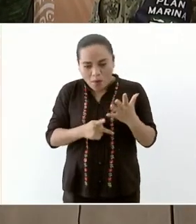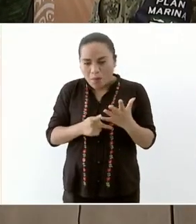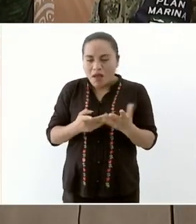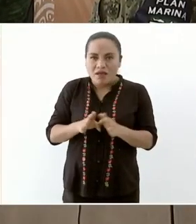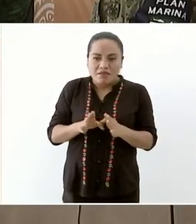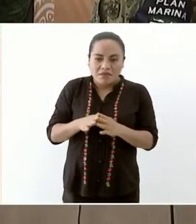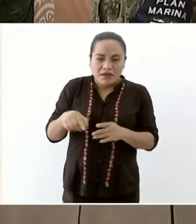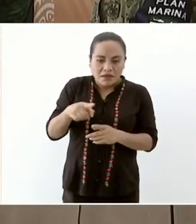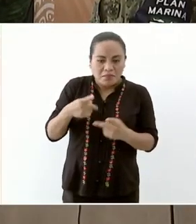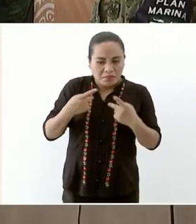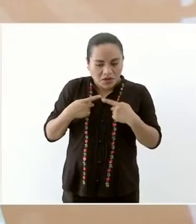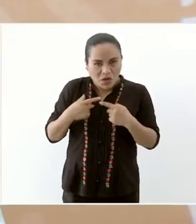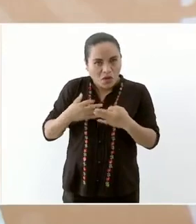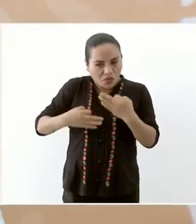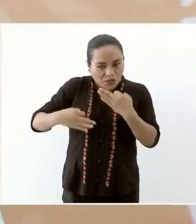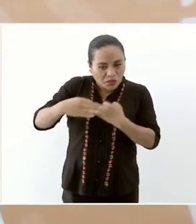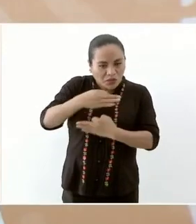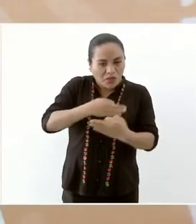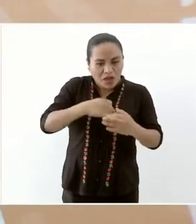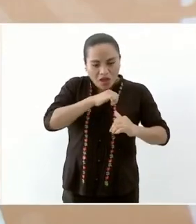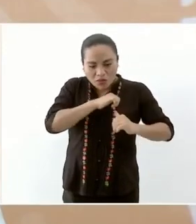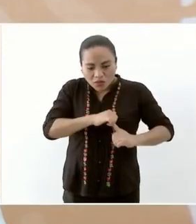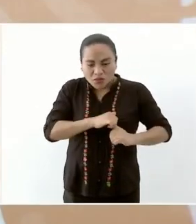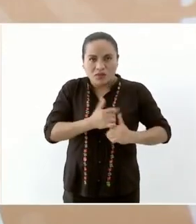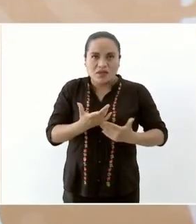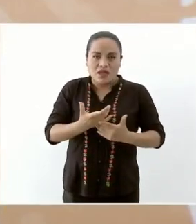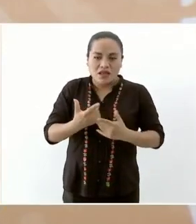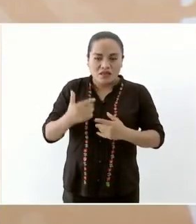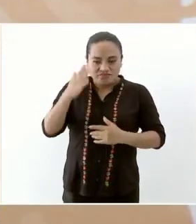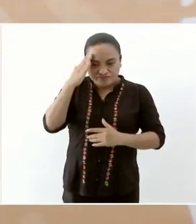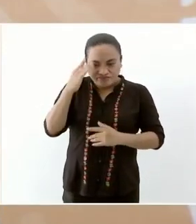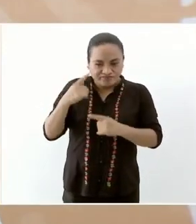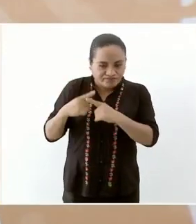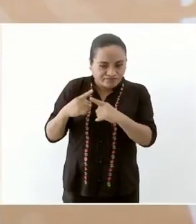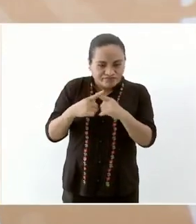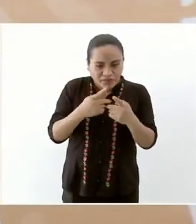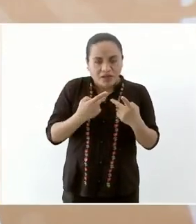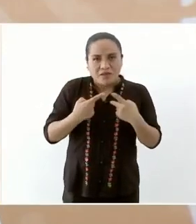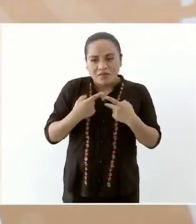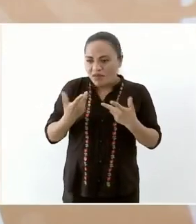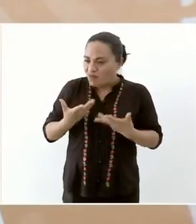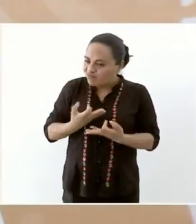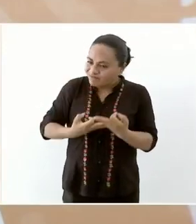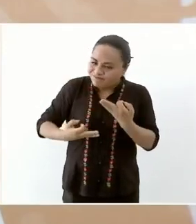que todos participemos entonces confiar en la gente